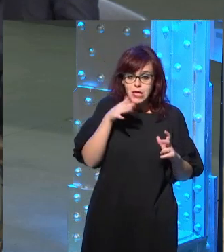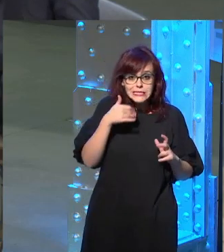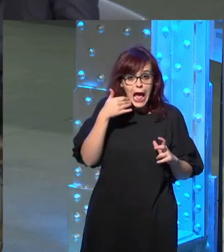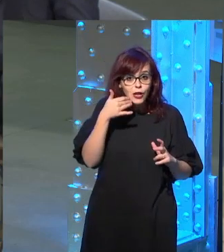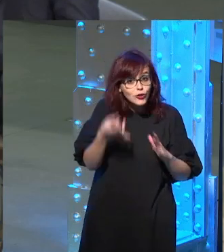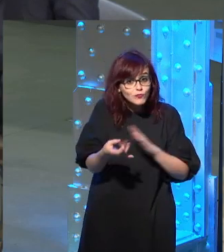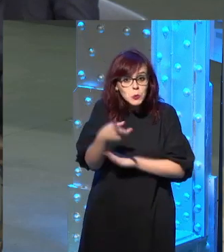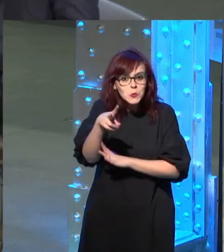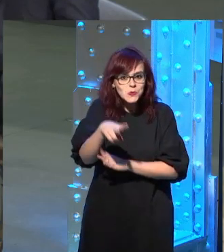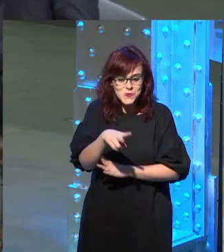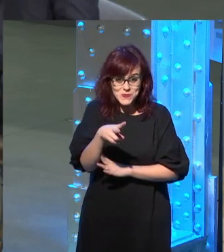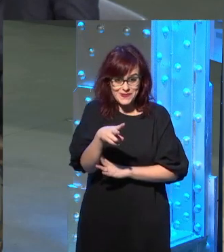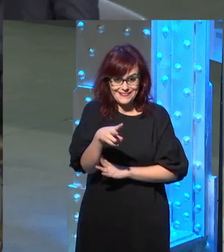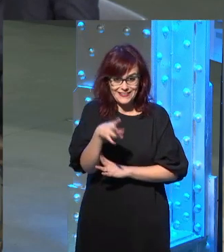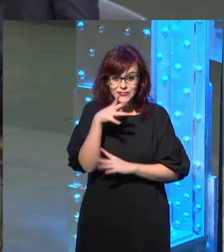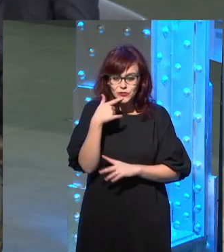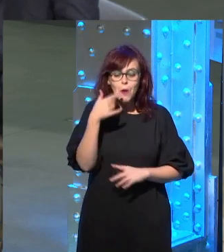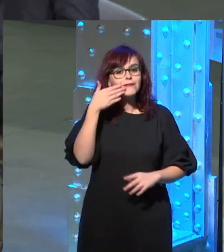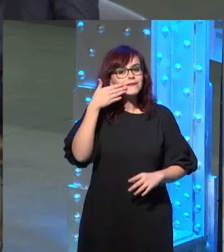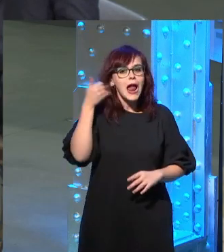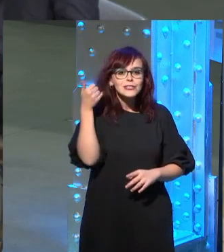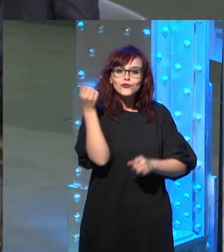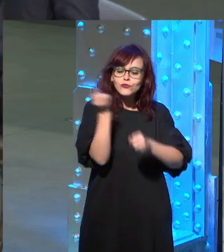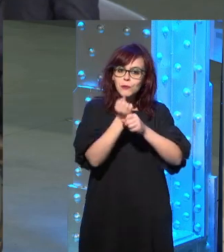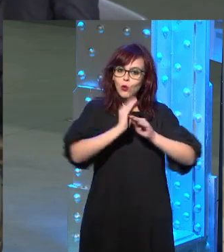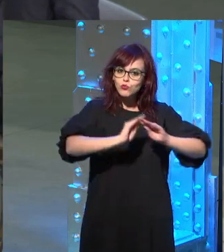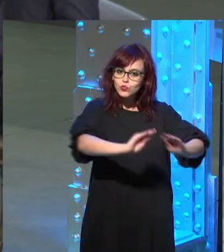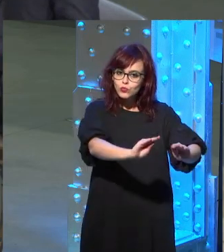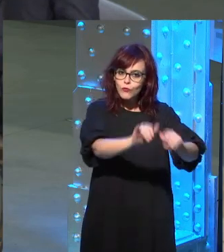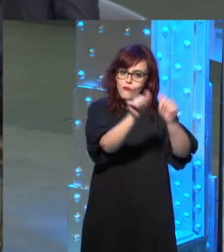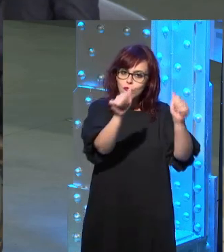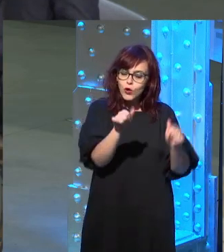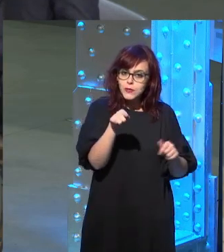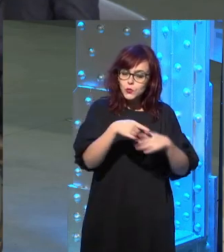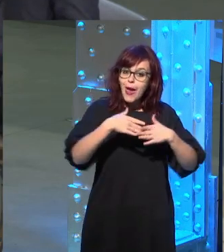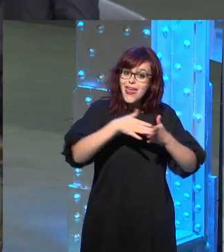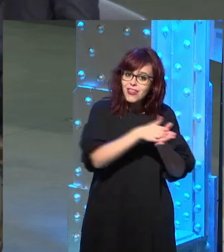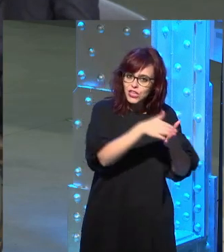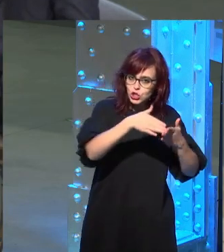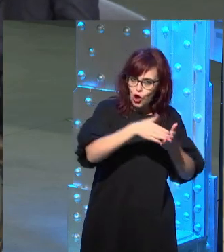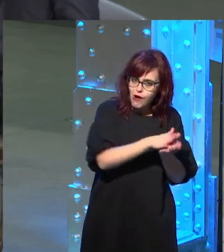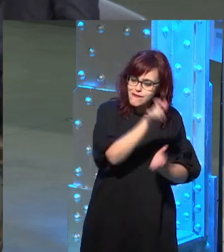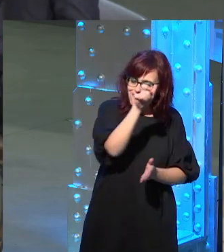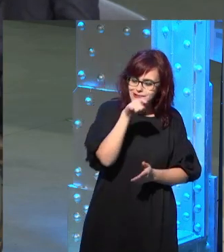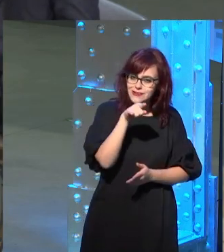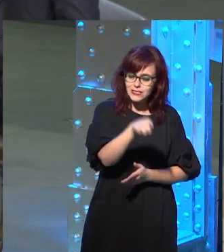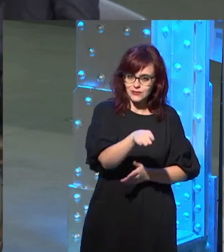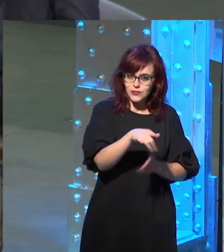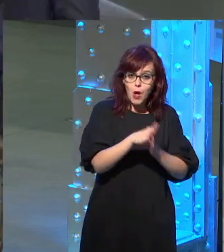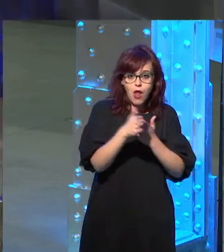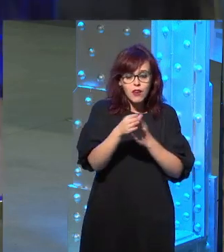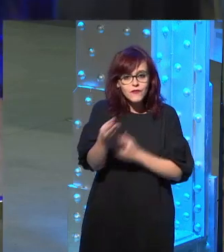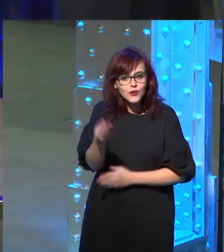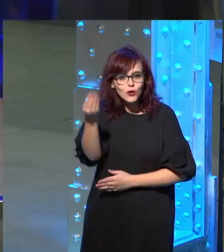creo que es tu talento tu trabajo de de de editor el que le ha dado a ese